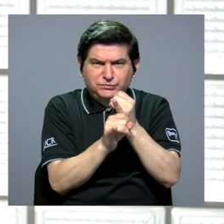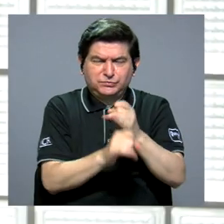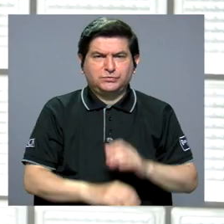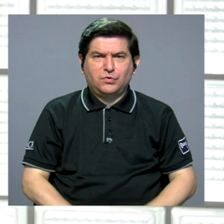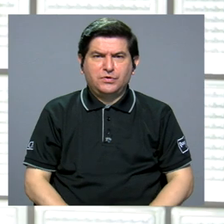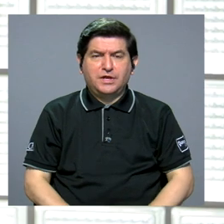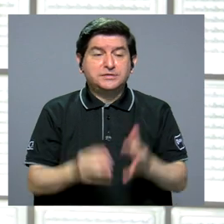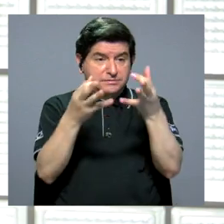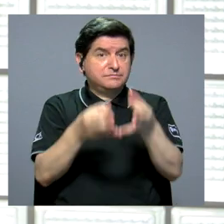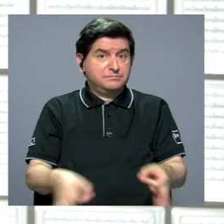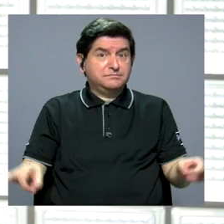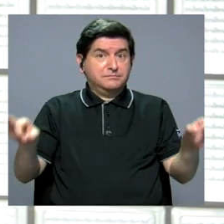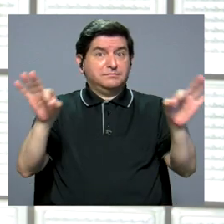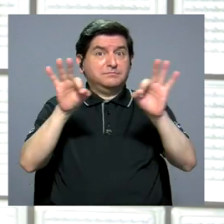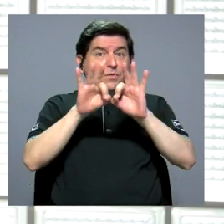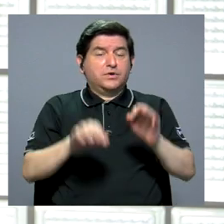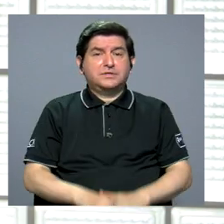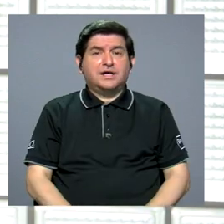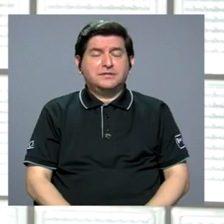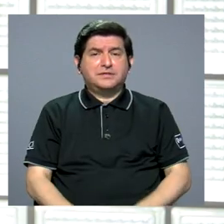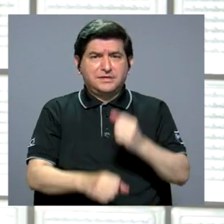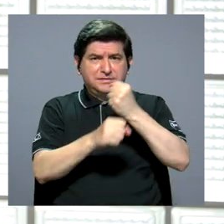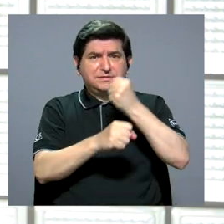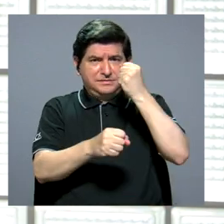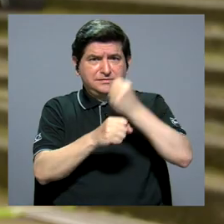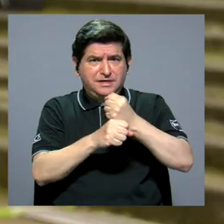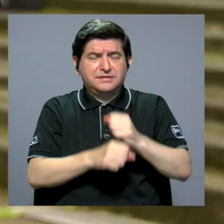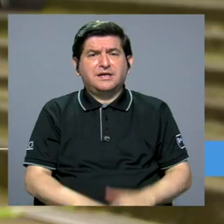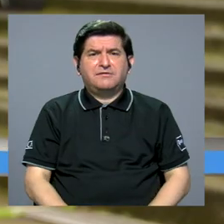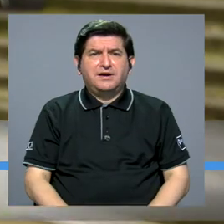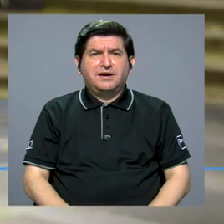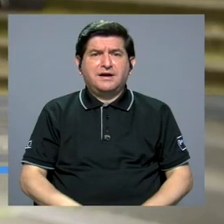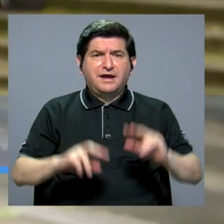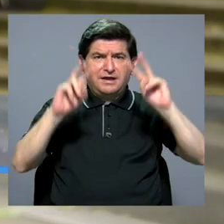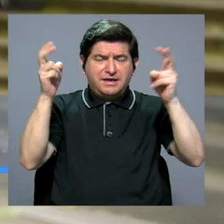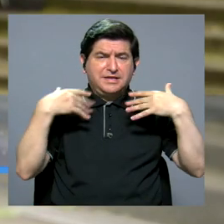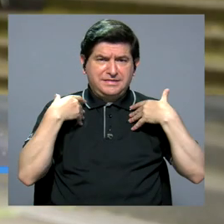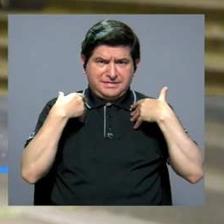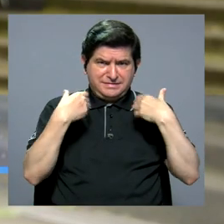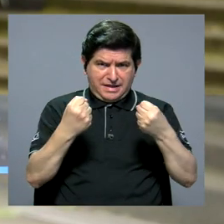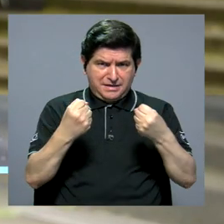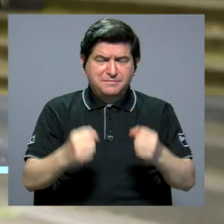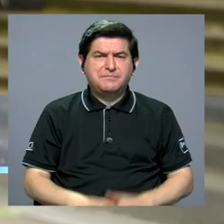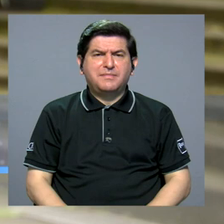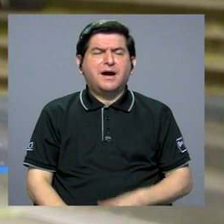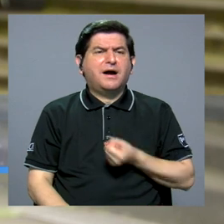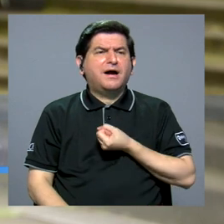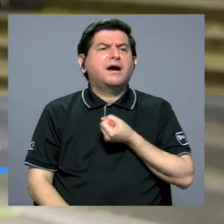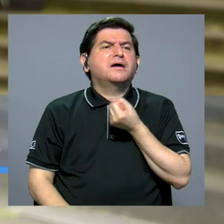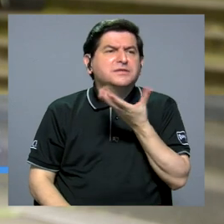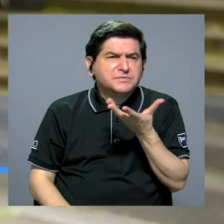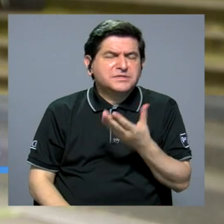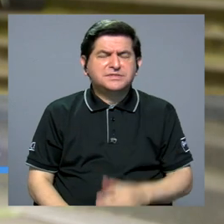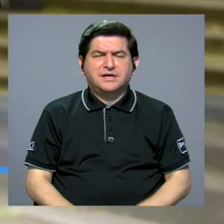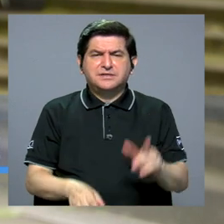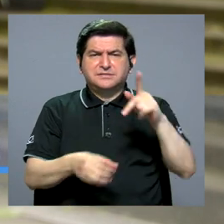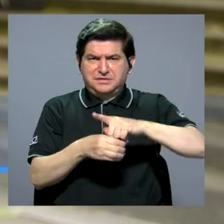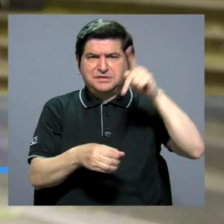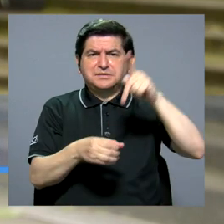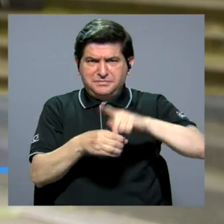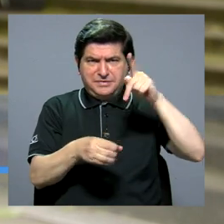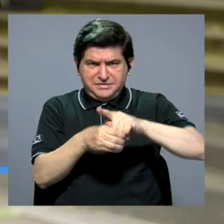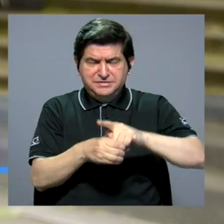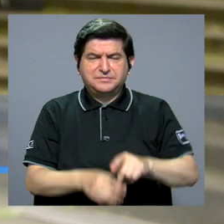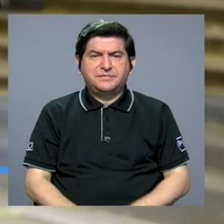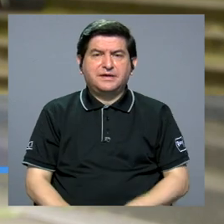importantes que están a la par de todo el tema de la salud se manifiesten y formen